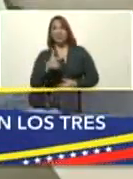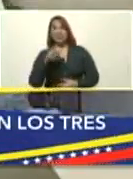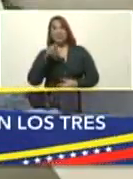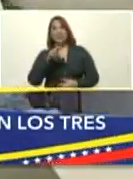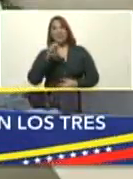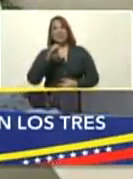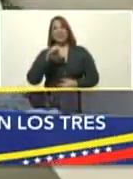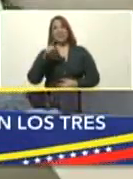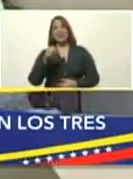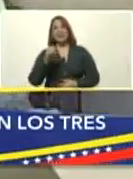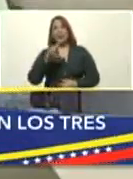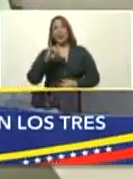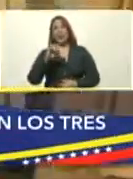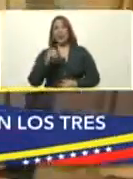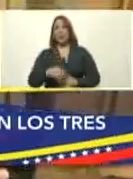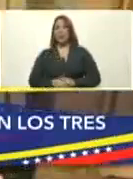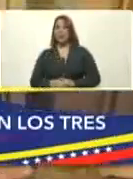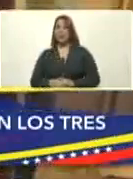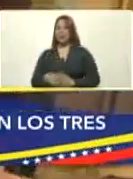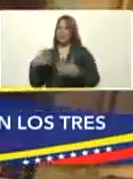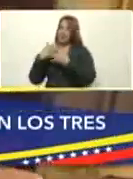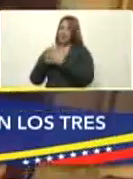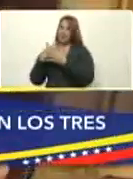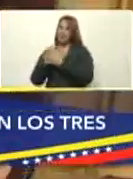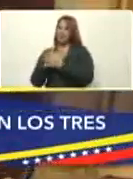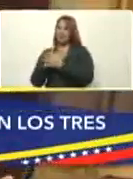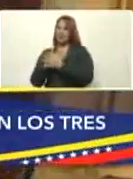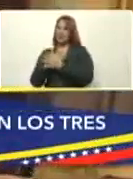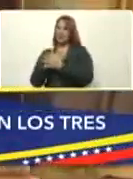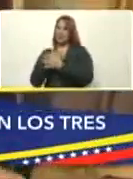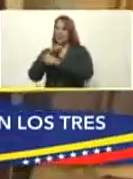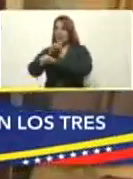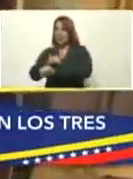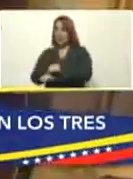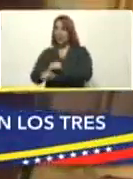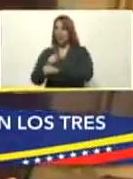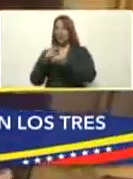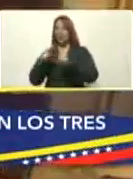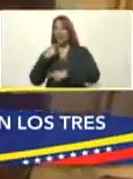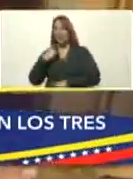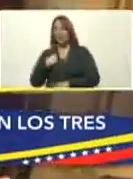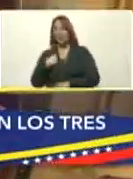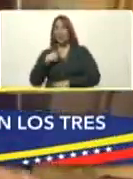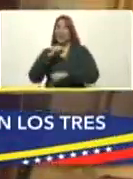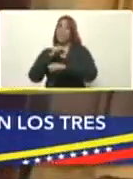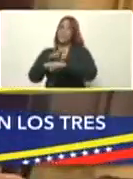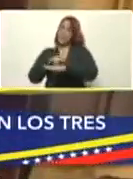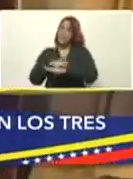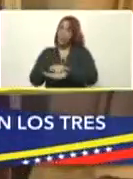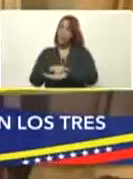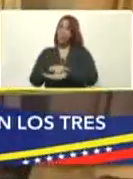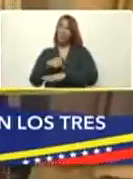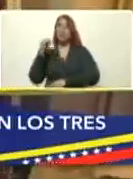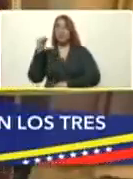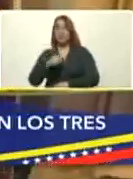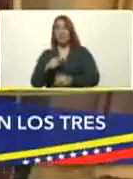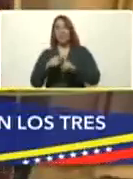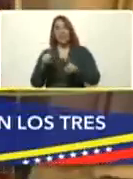Leopoldo Vich. Me confunde mucho con José Gregorio. Y ha dicho que médico sí, pero ni andino ni santo, ¿no?